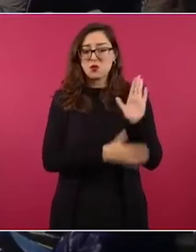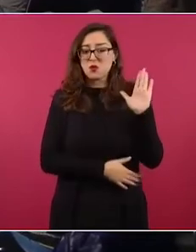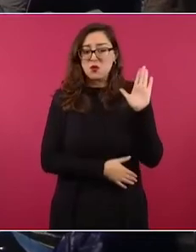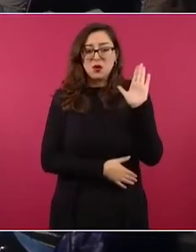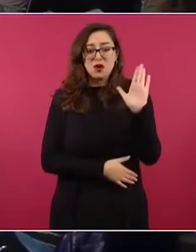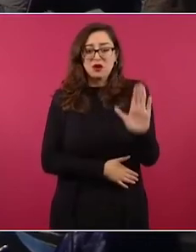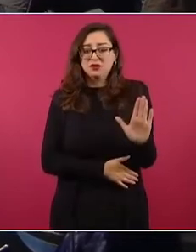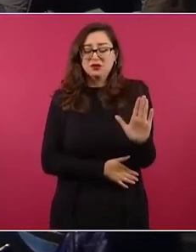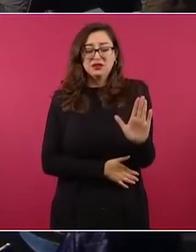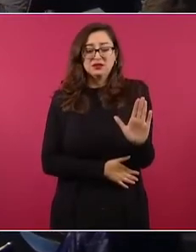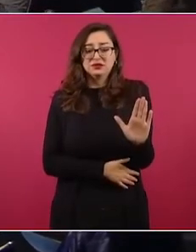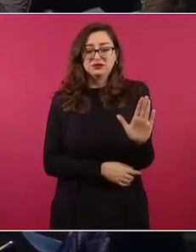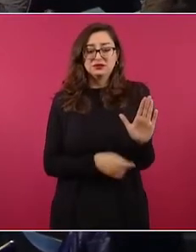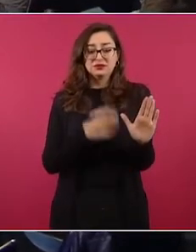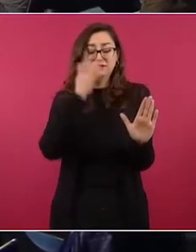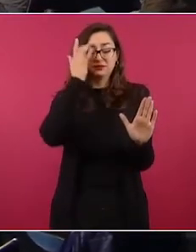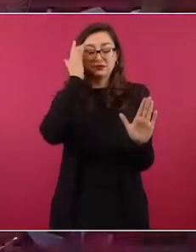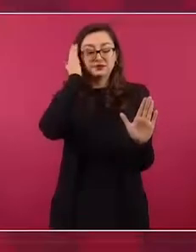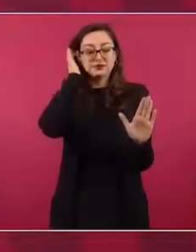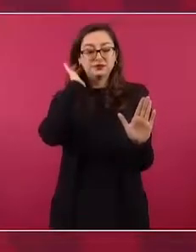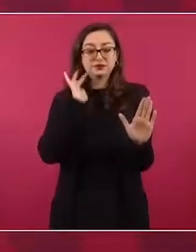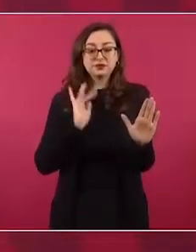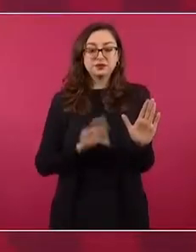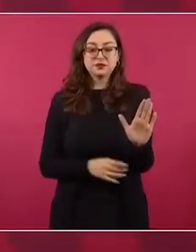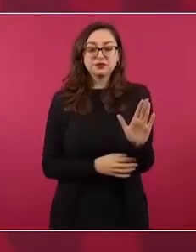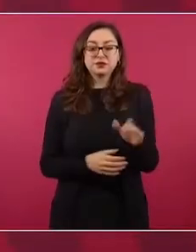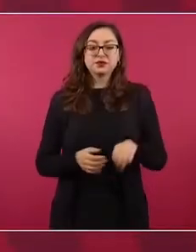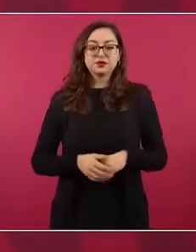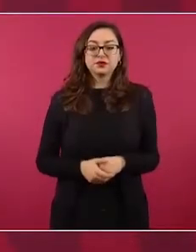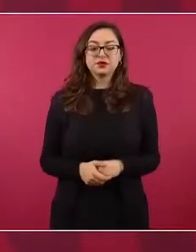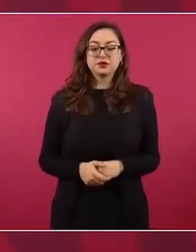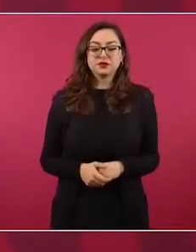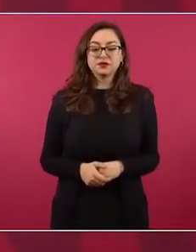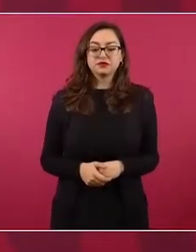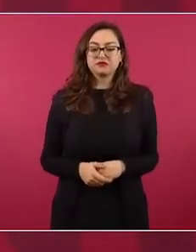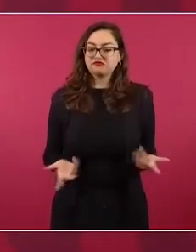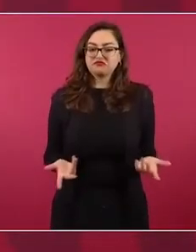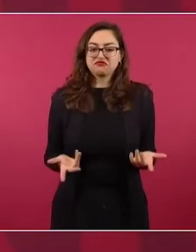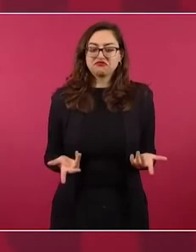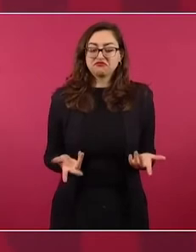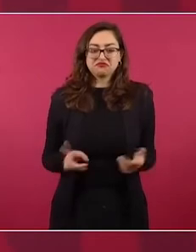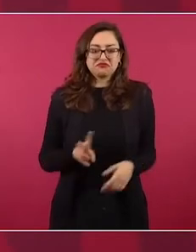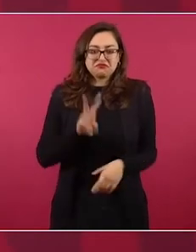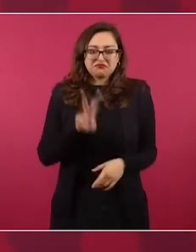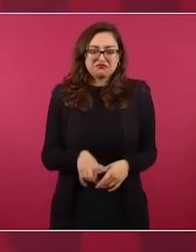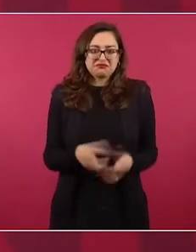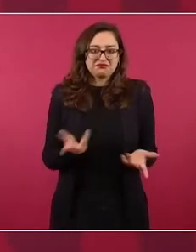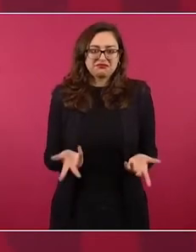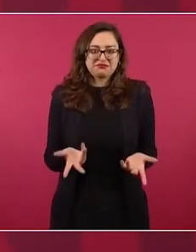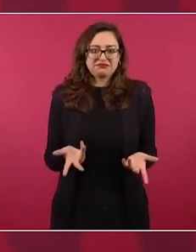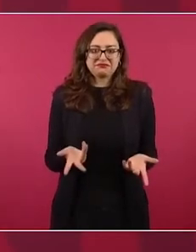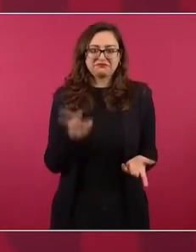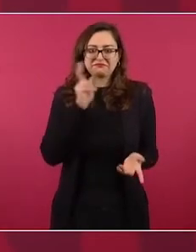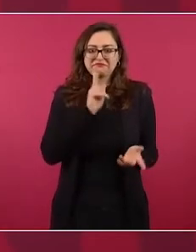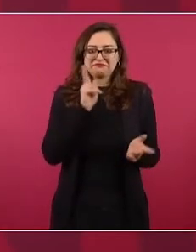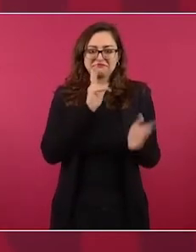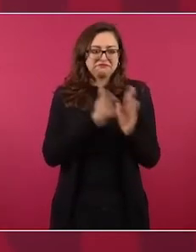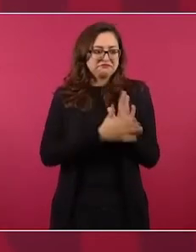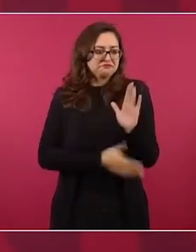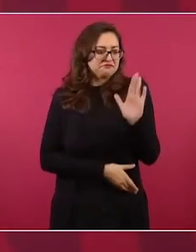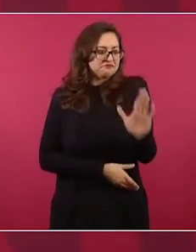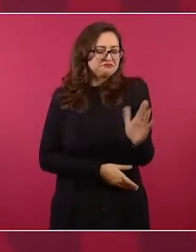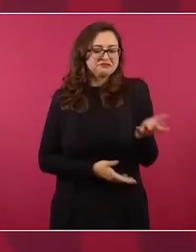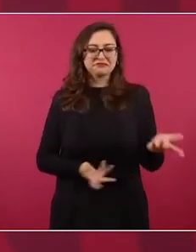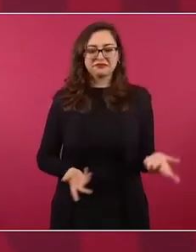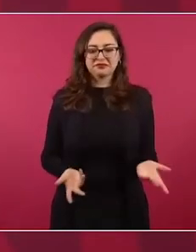todas. Basta decir